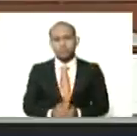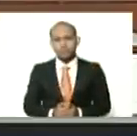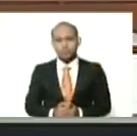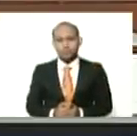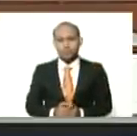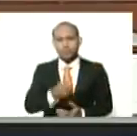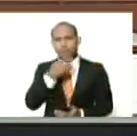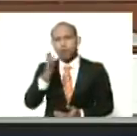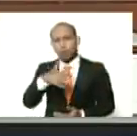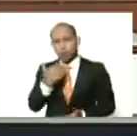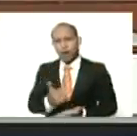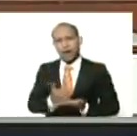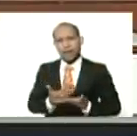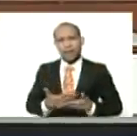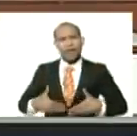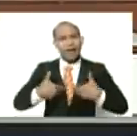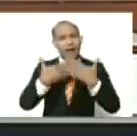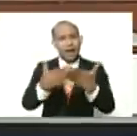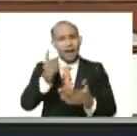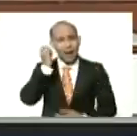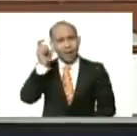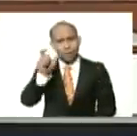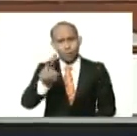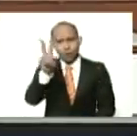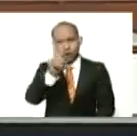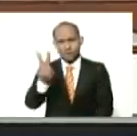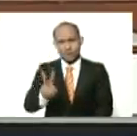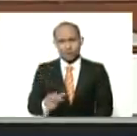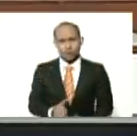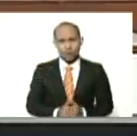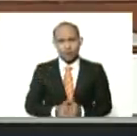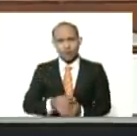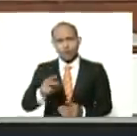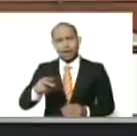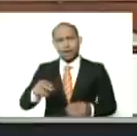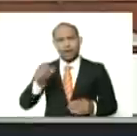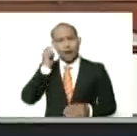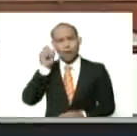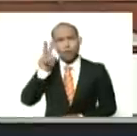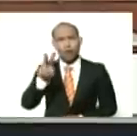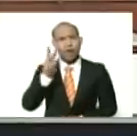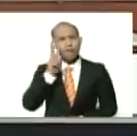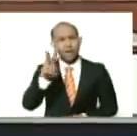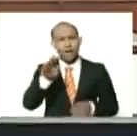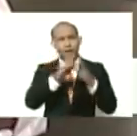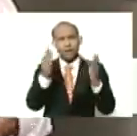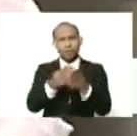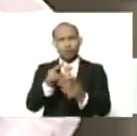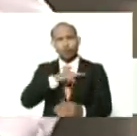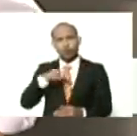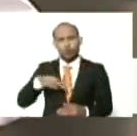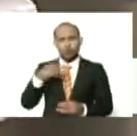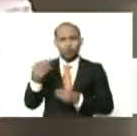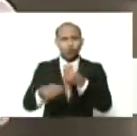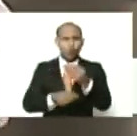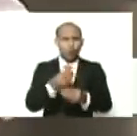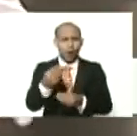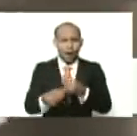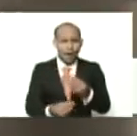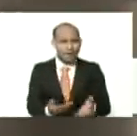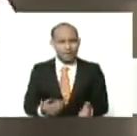le podemos regalar algo, a la mujer, venezolana, a la mujer, que nos ve en el mundo, ahorita. Vamos a hacer, eh, eh,